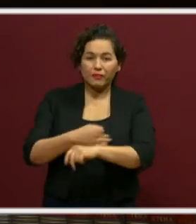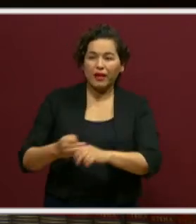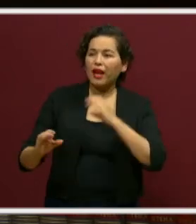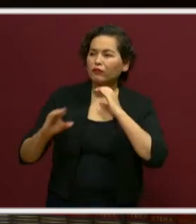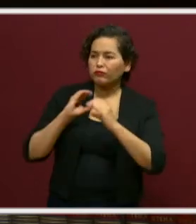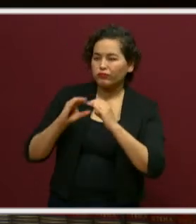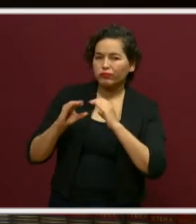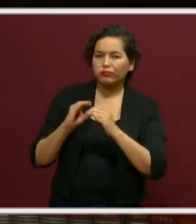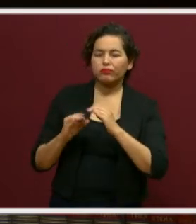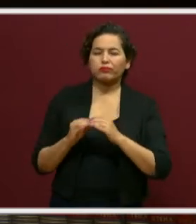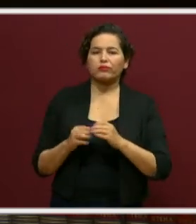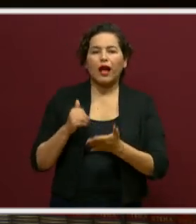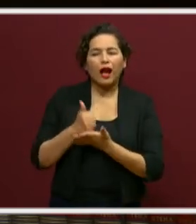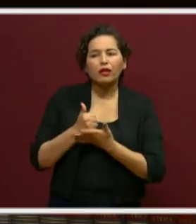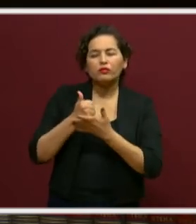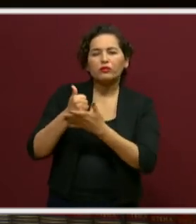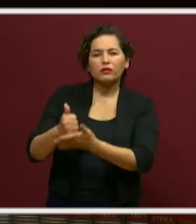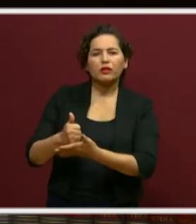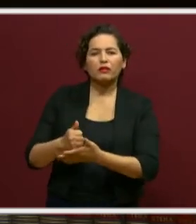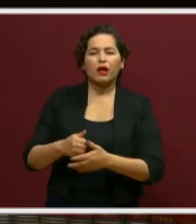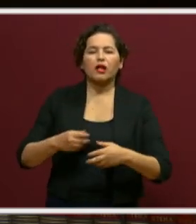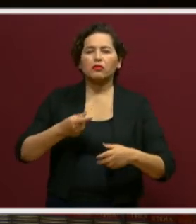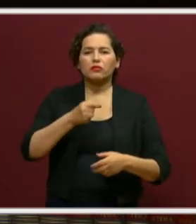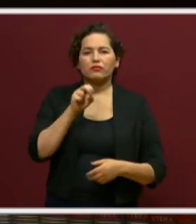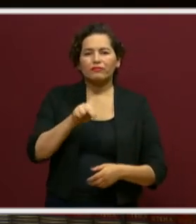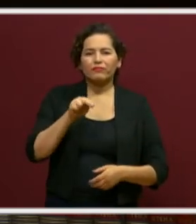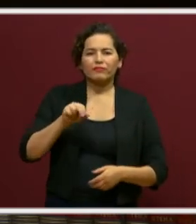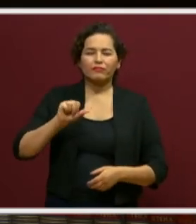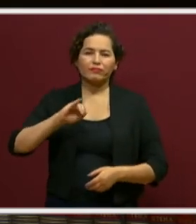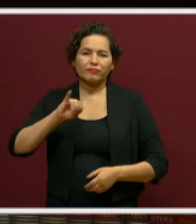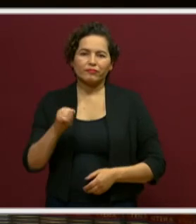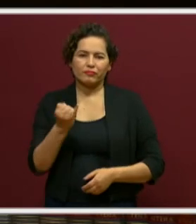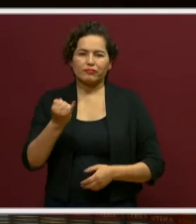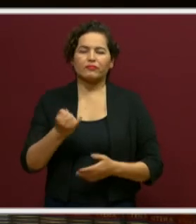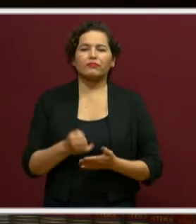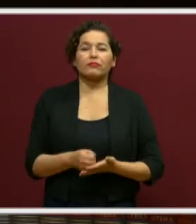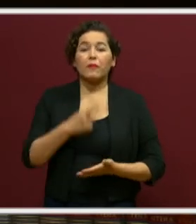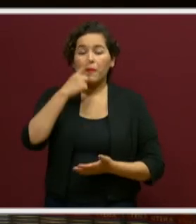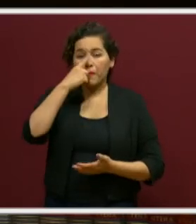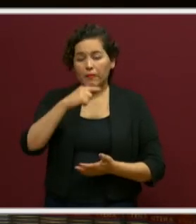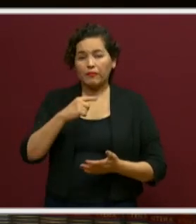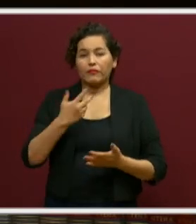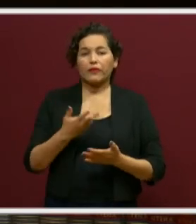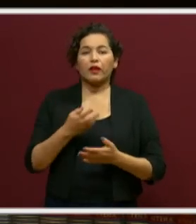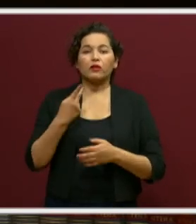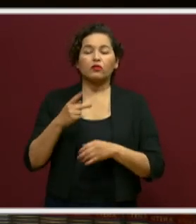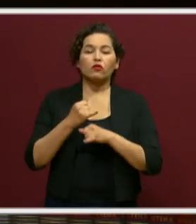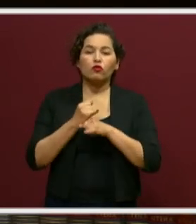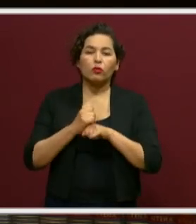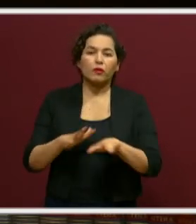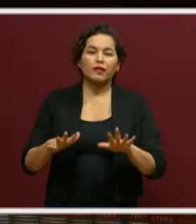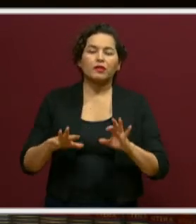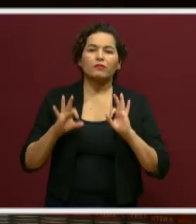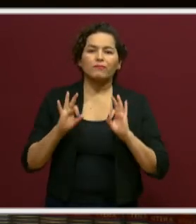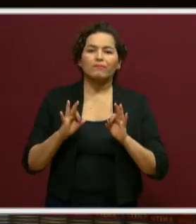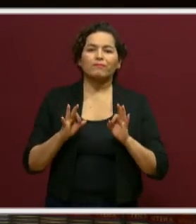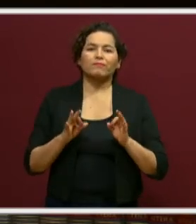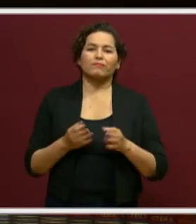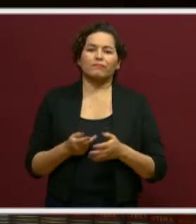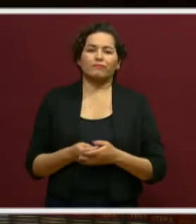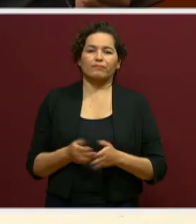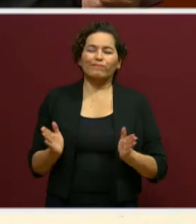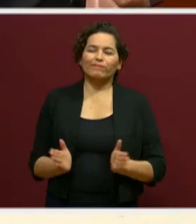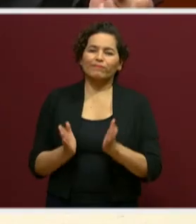niños, adolescentes, jóvenes, para que puedan seguir avanzando en su formación tan valiosa. O como estudiantes, pero sobre todo como seres humanos.